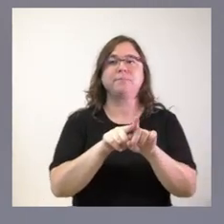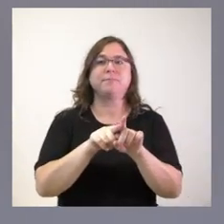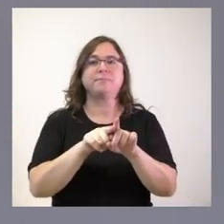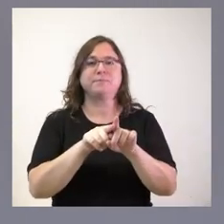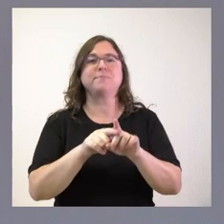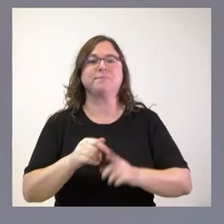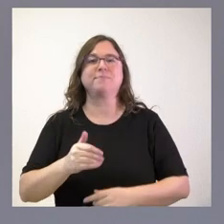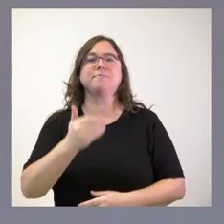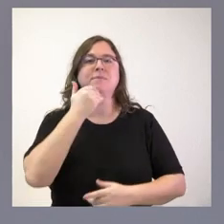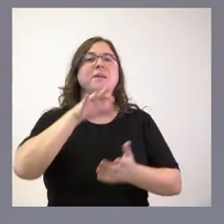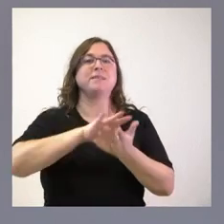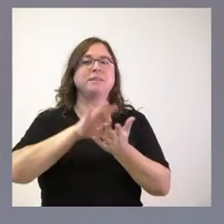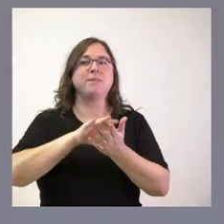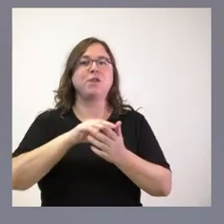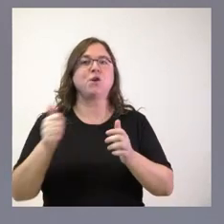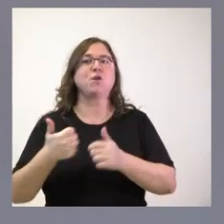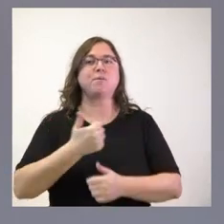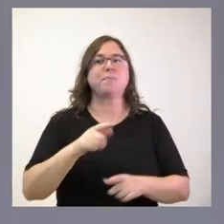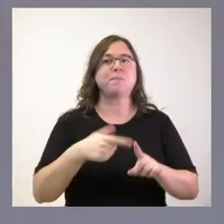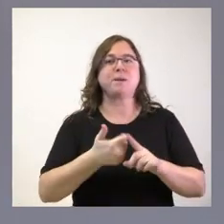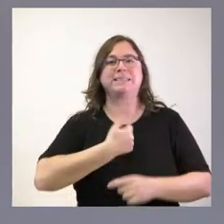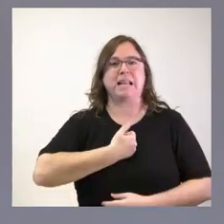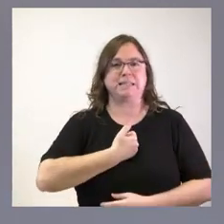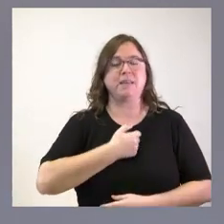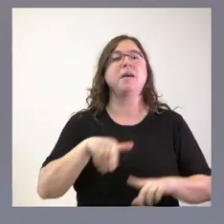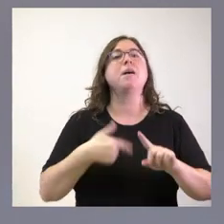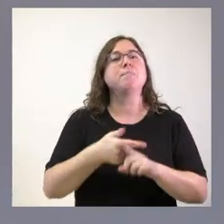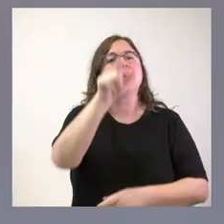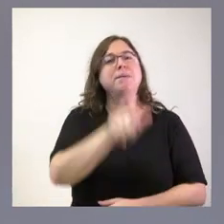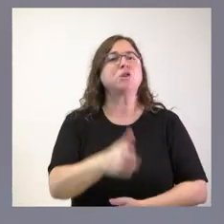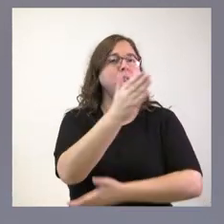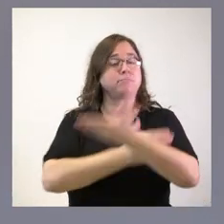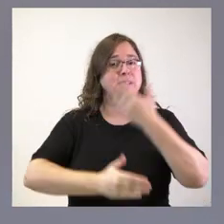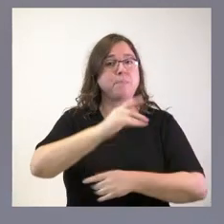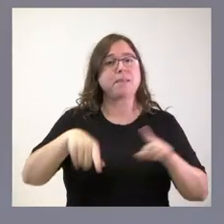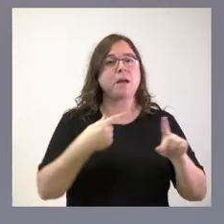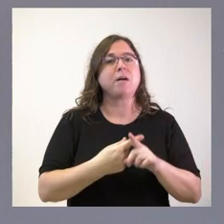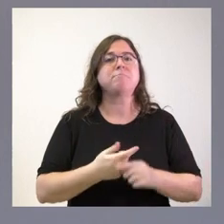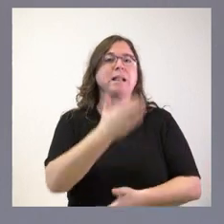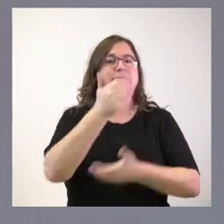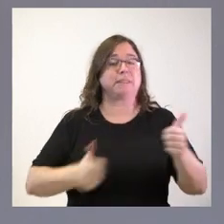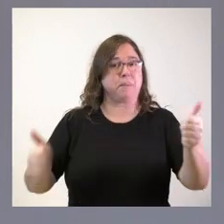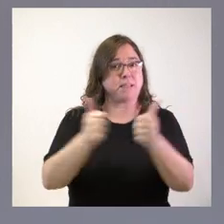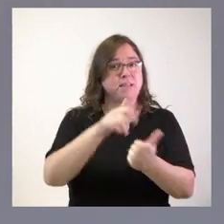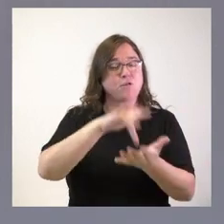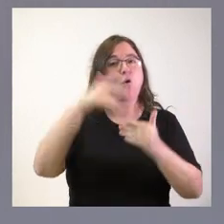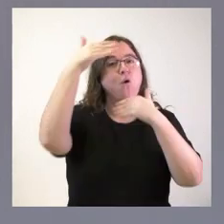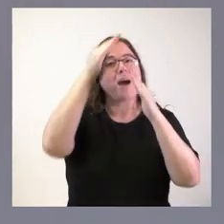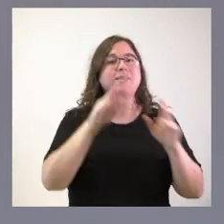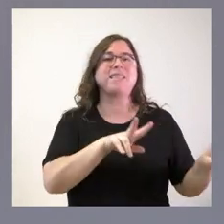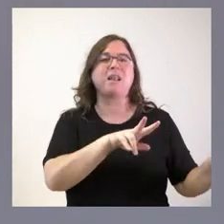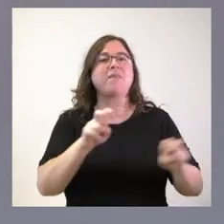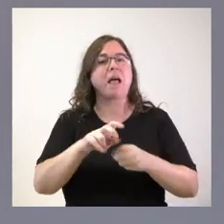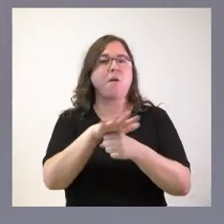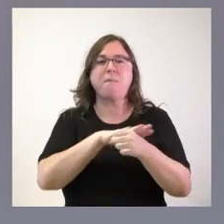Asegurar los cuidados y la seguridad de las personas mayores, personas con discapacidad o aquellas en situación de dependencia. Atender las necesidades